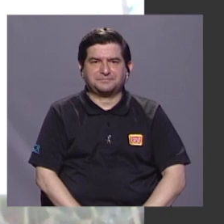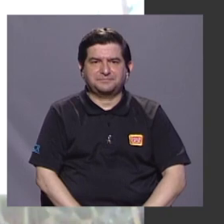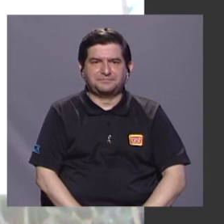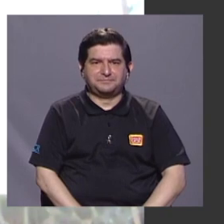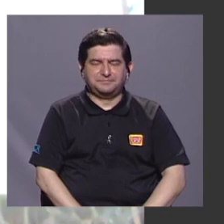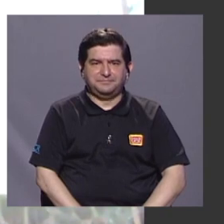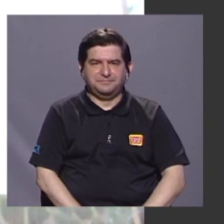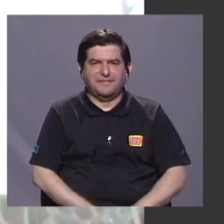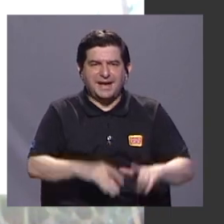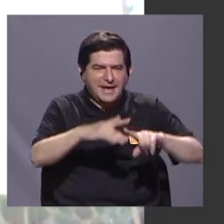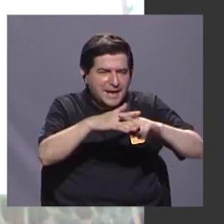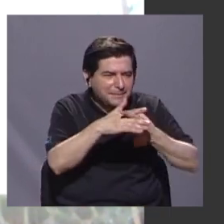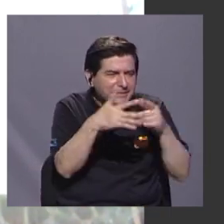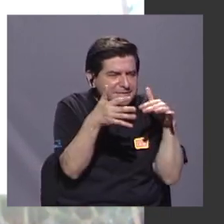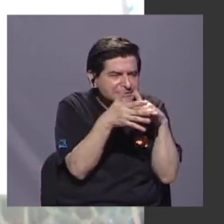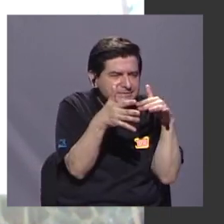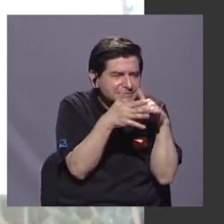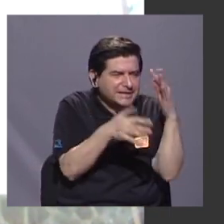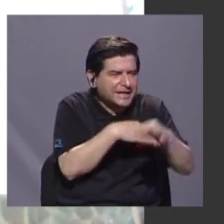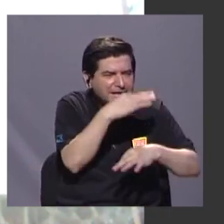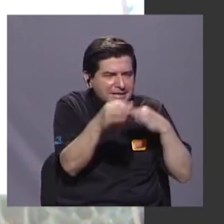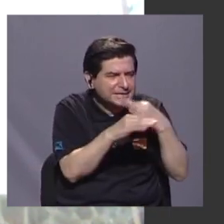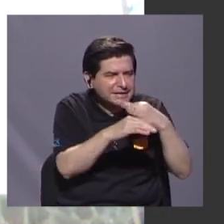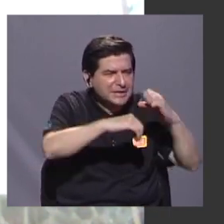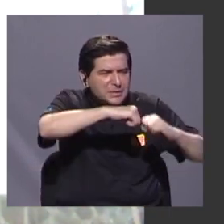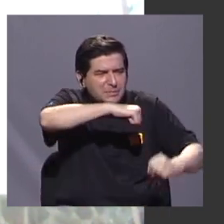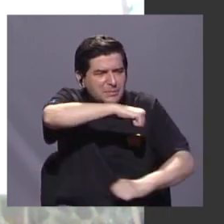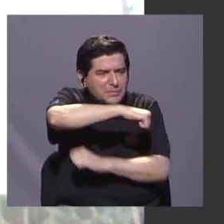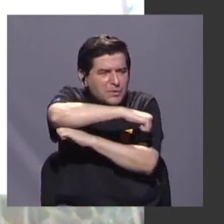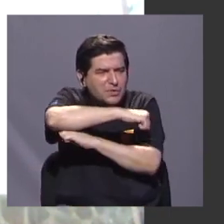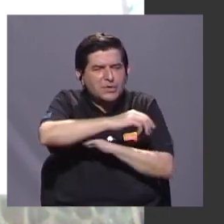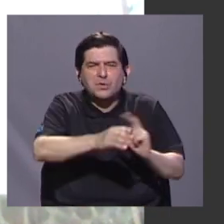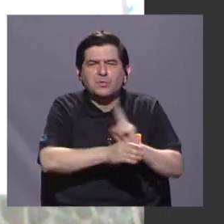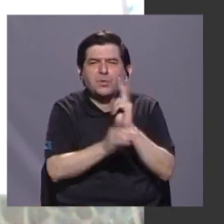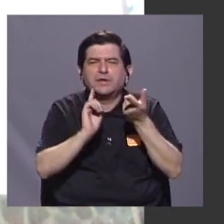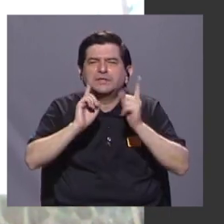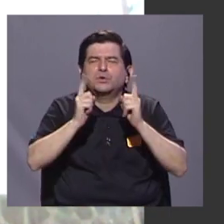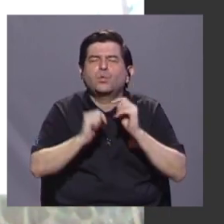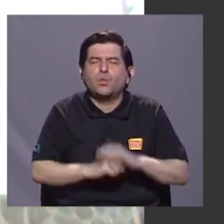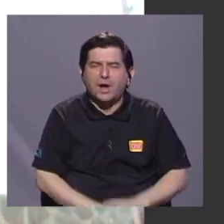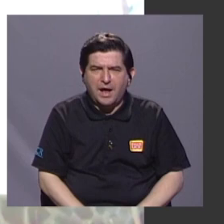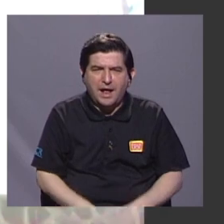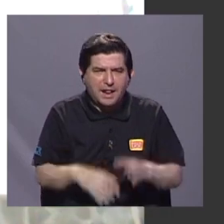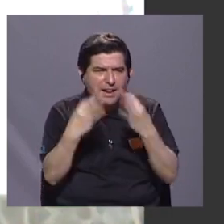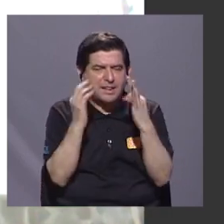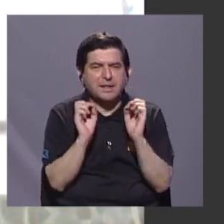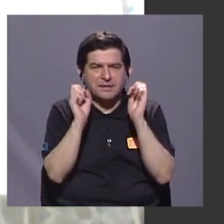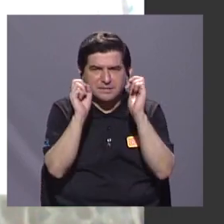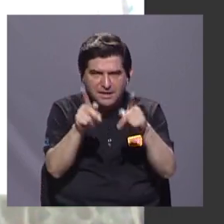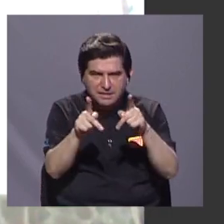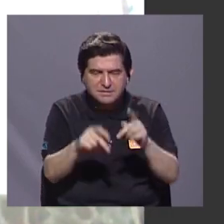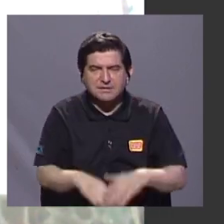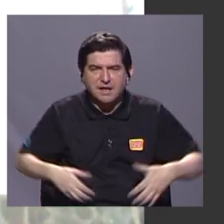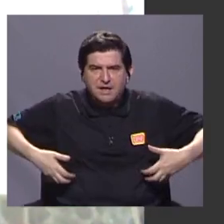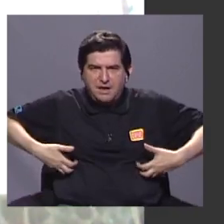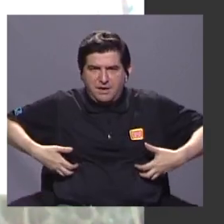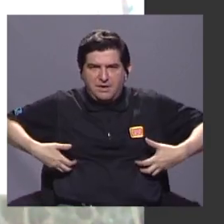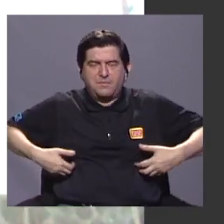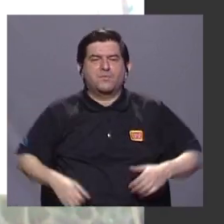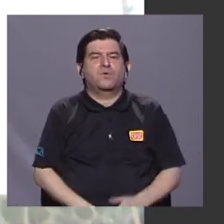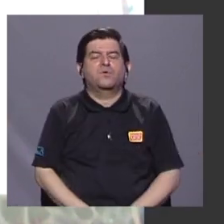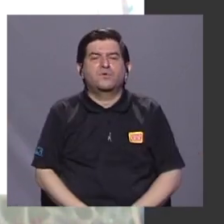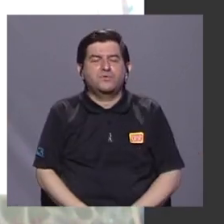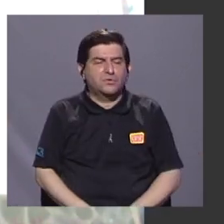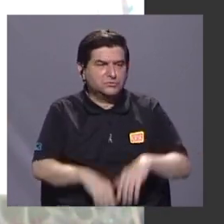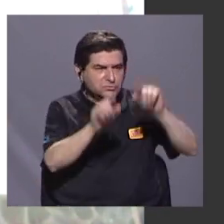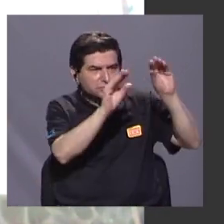Entonces, empezamos a estudiar qué tipo de puente se podía utilizar para dar la posibilidad a los monos de cruzar de